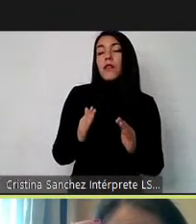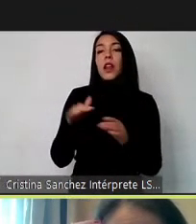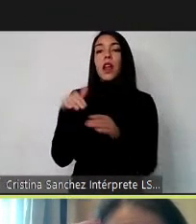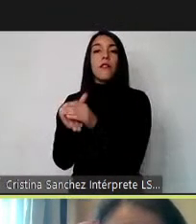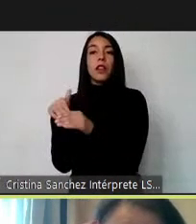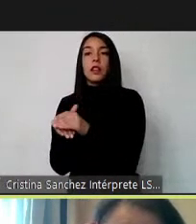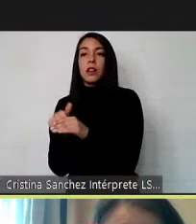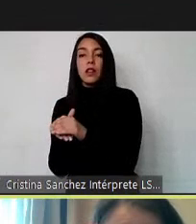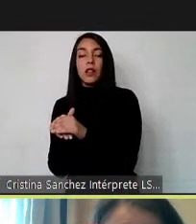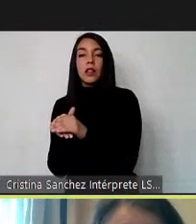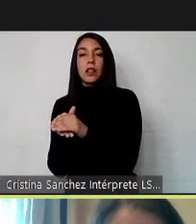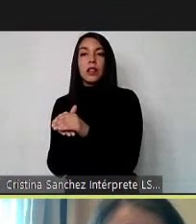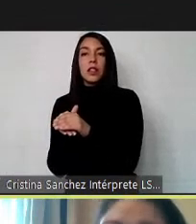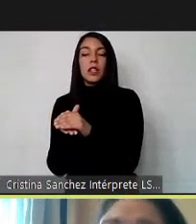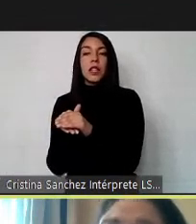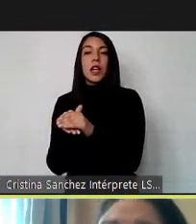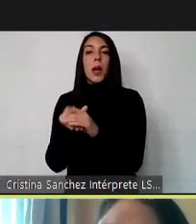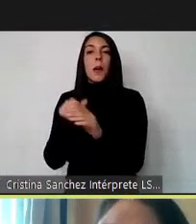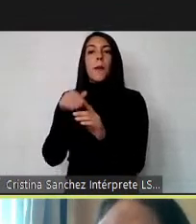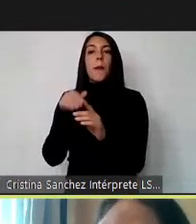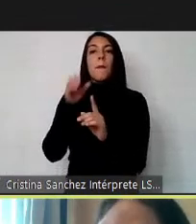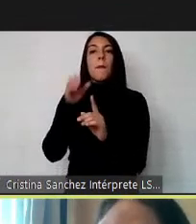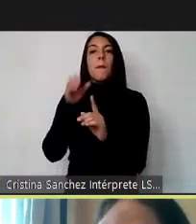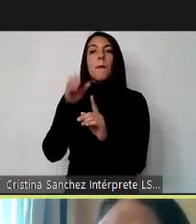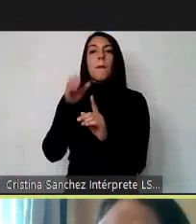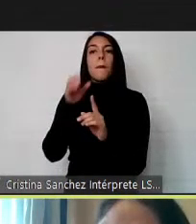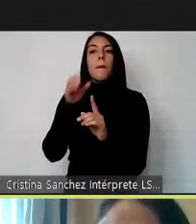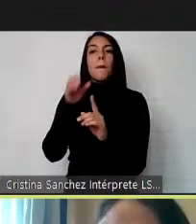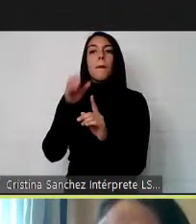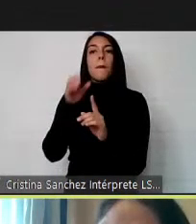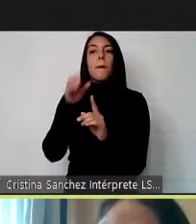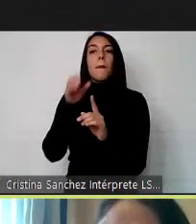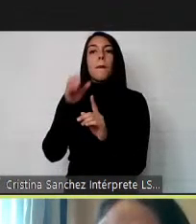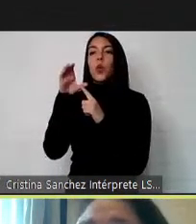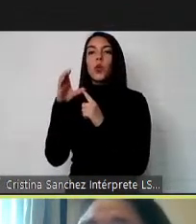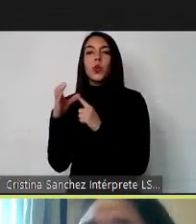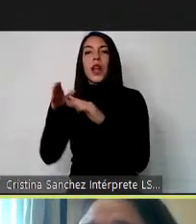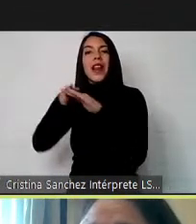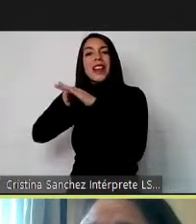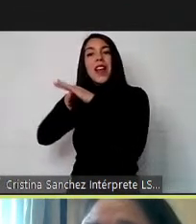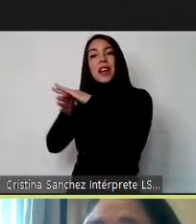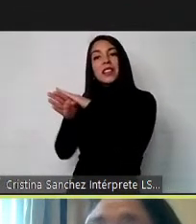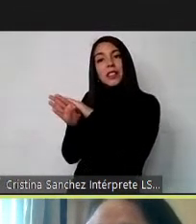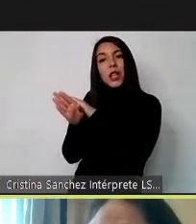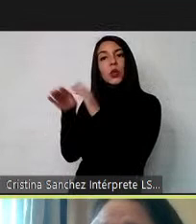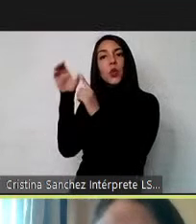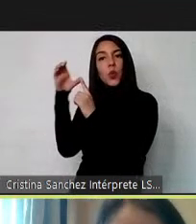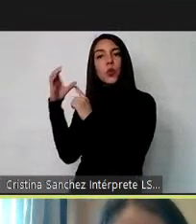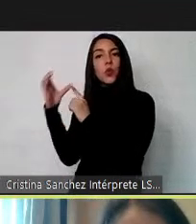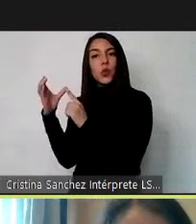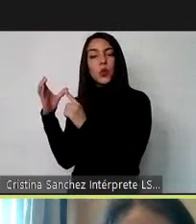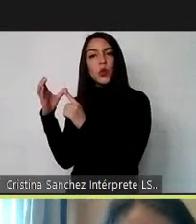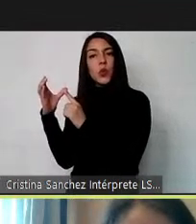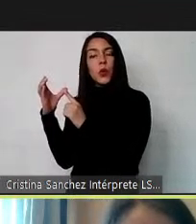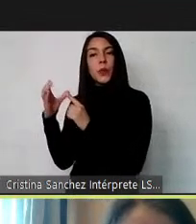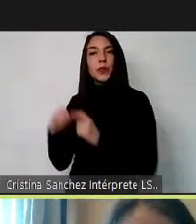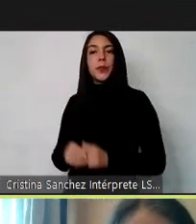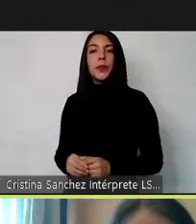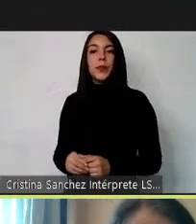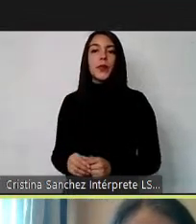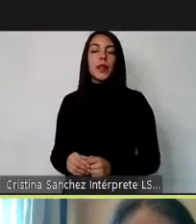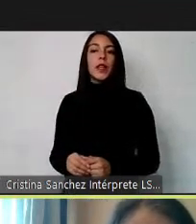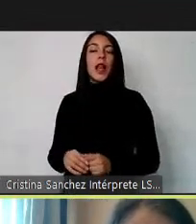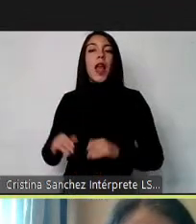participar en actividades deportivas y culturales, es decir, también el acceso a la cultura, a los bienes de la cultura, a